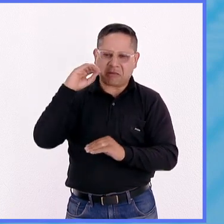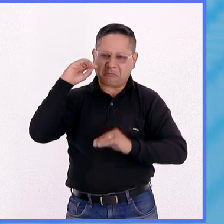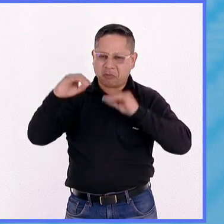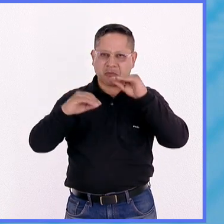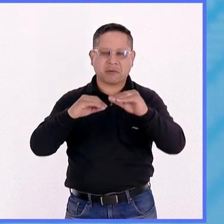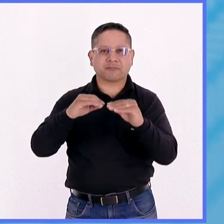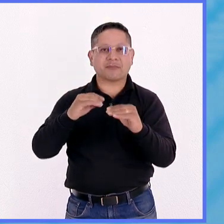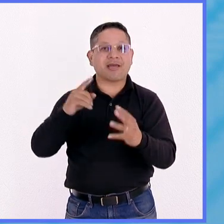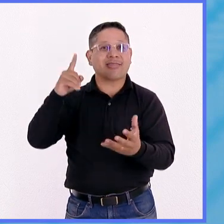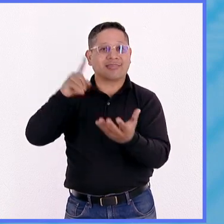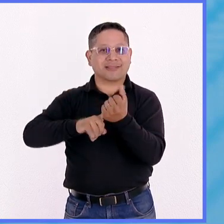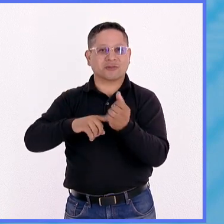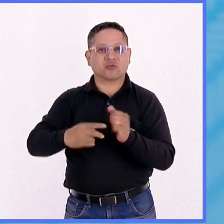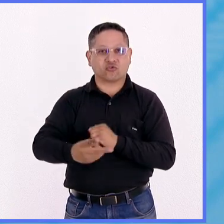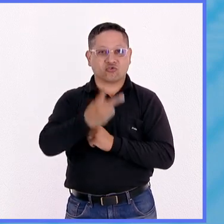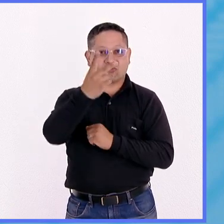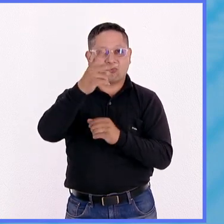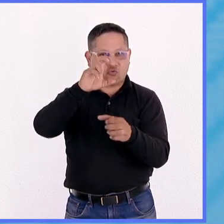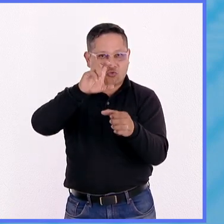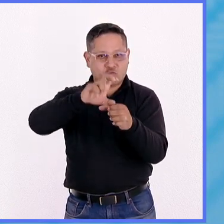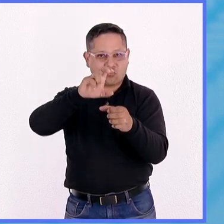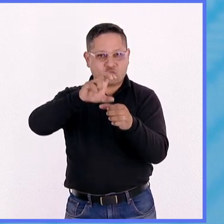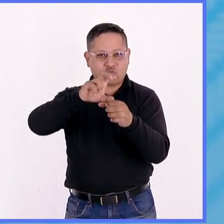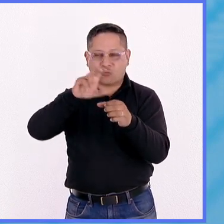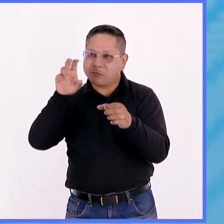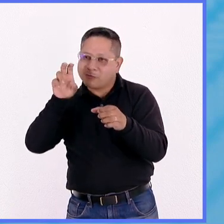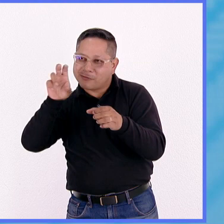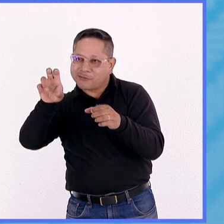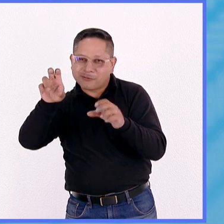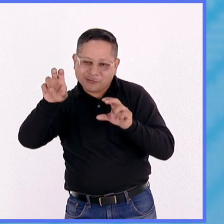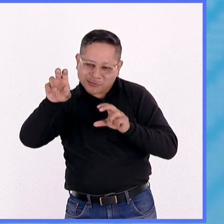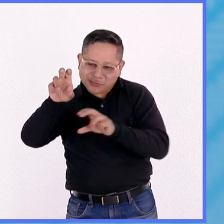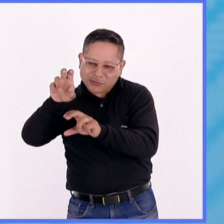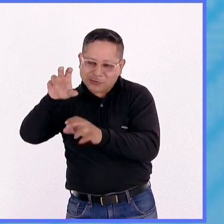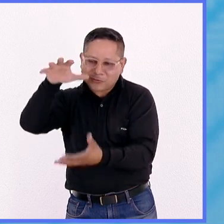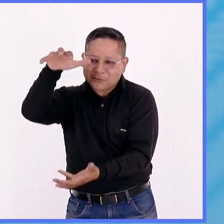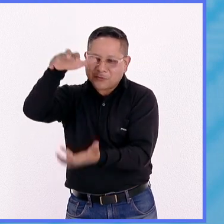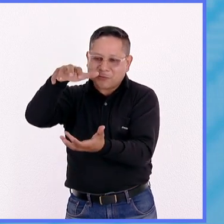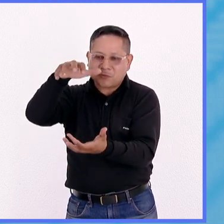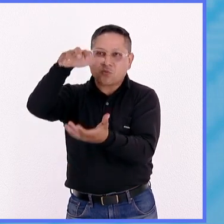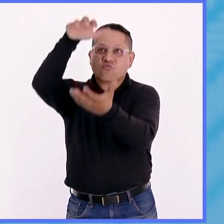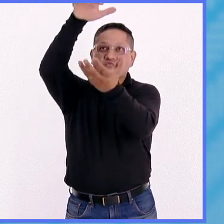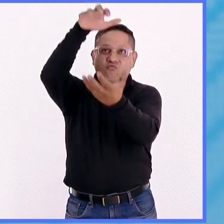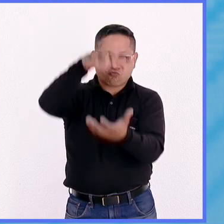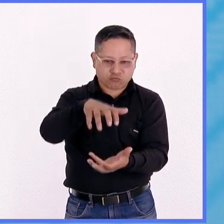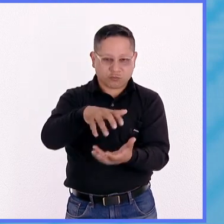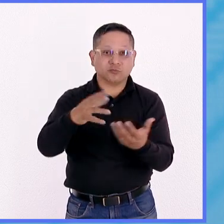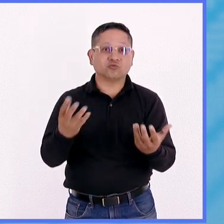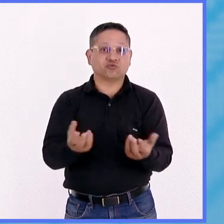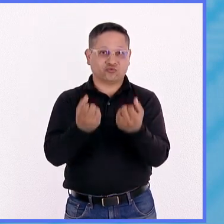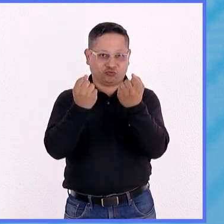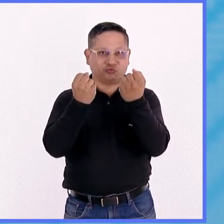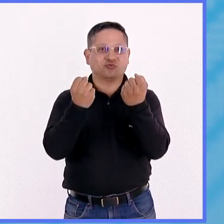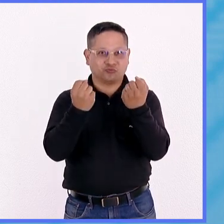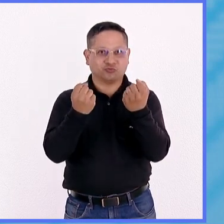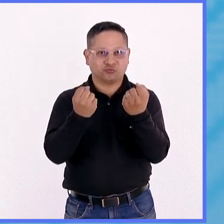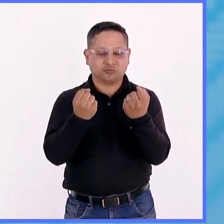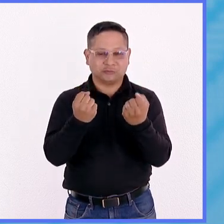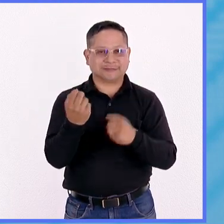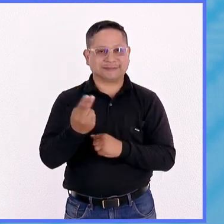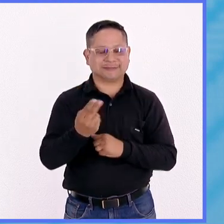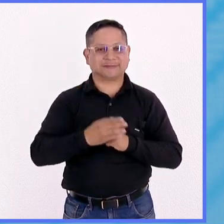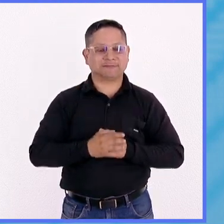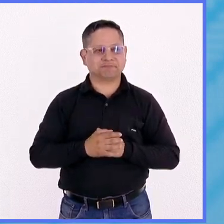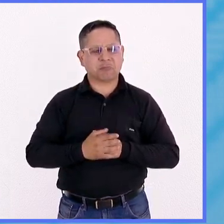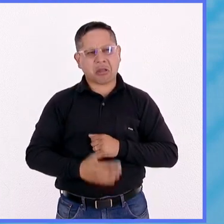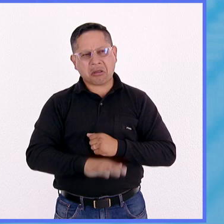lleva dos huevos. O sea, dos retos importantes. Muy importantes. Cuéntanos, te preguntaba esto porque es importante, entonces,